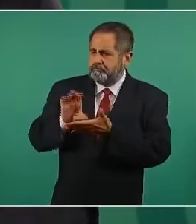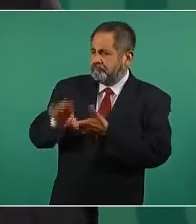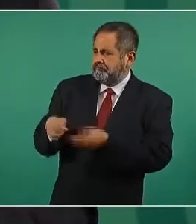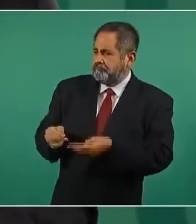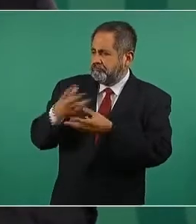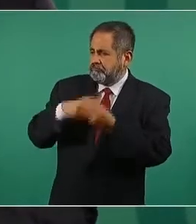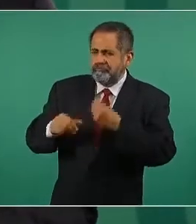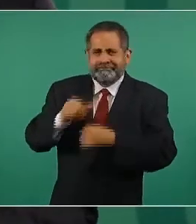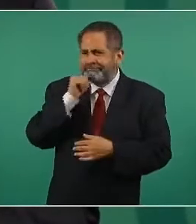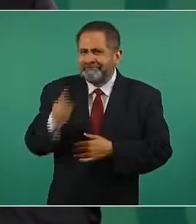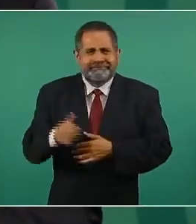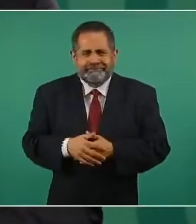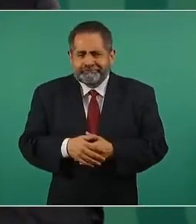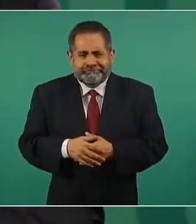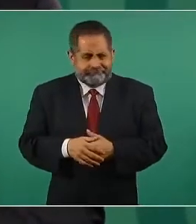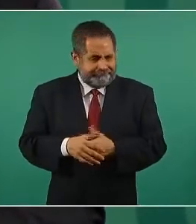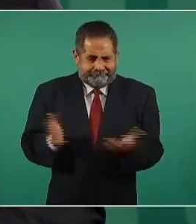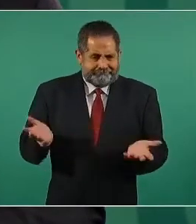ni siquiera eso,